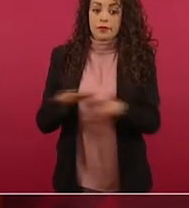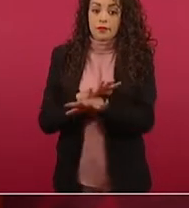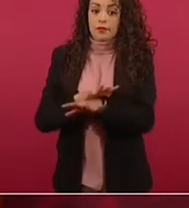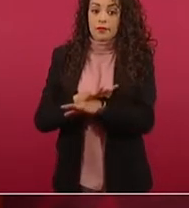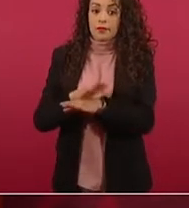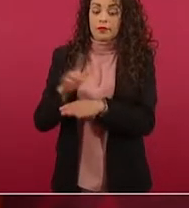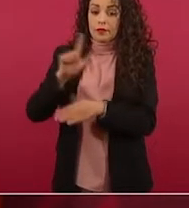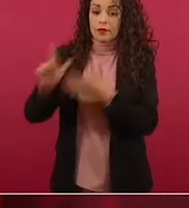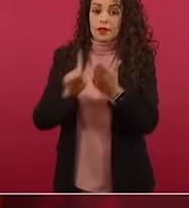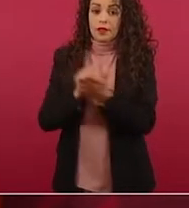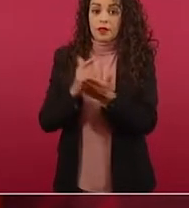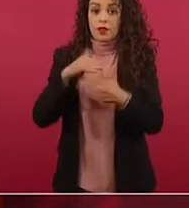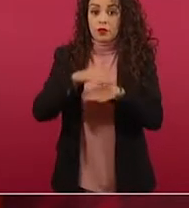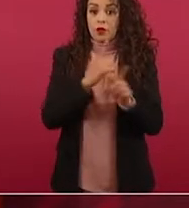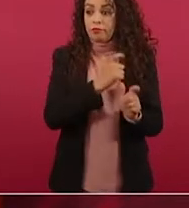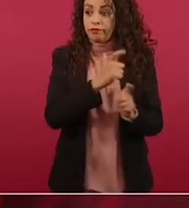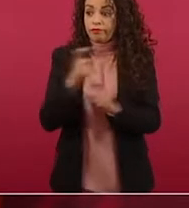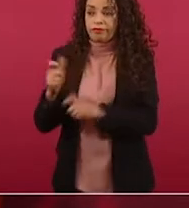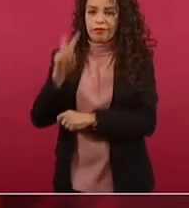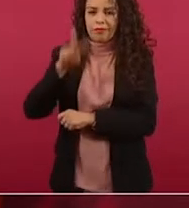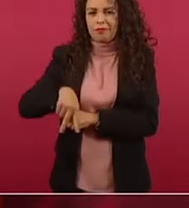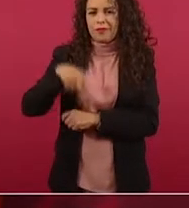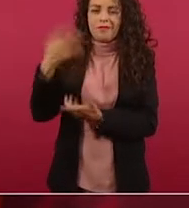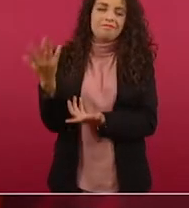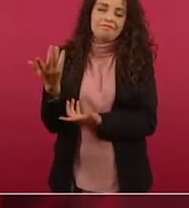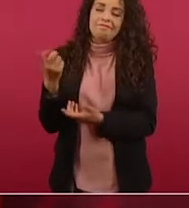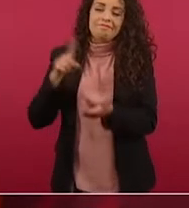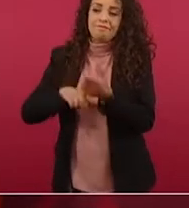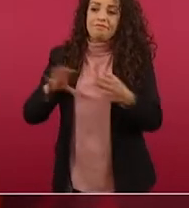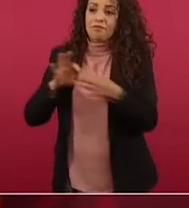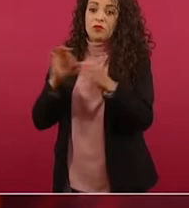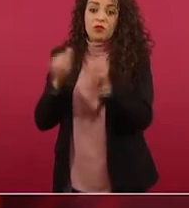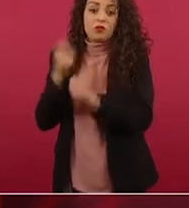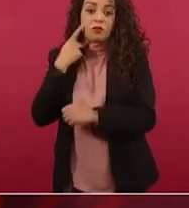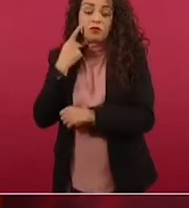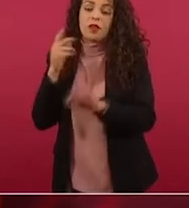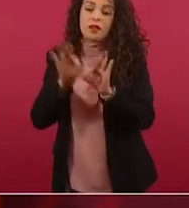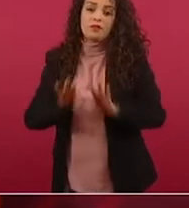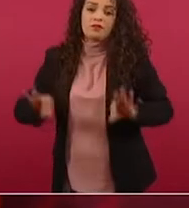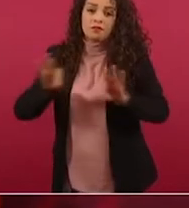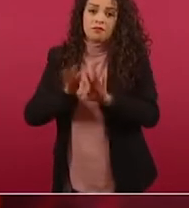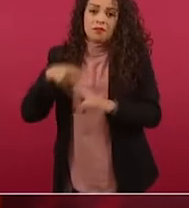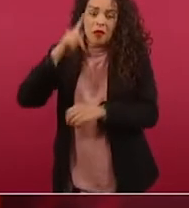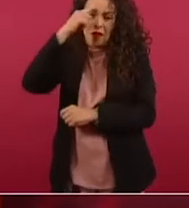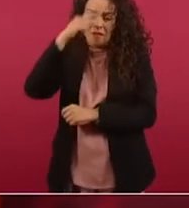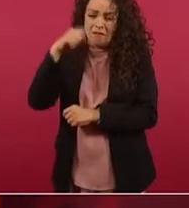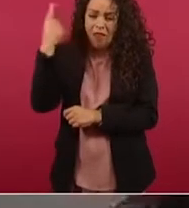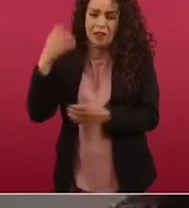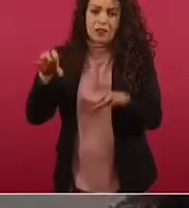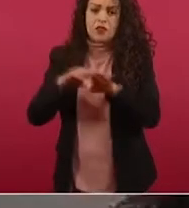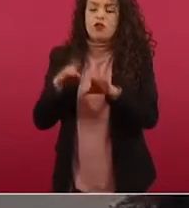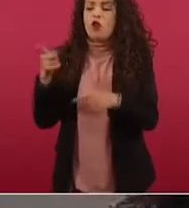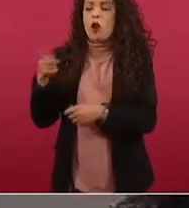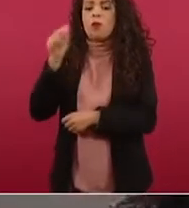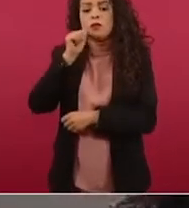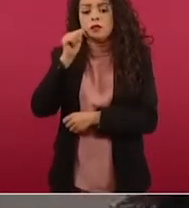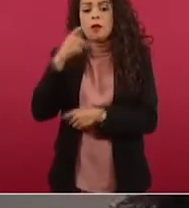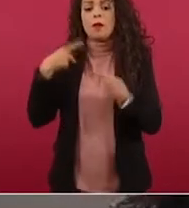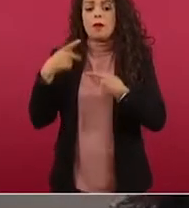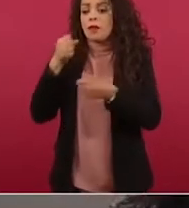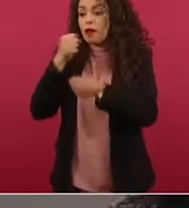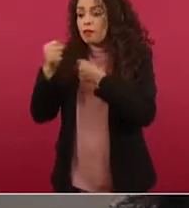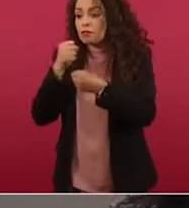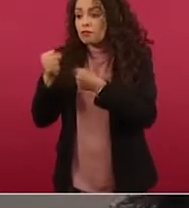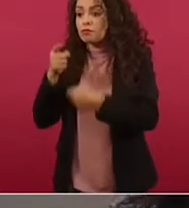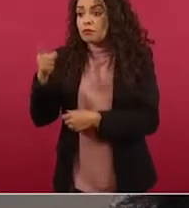¿Sabe que es fácil entrar en política? Pero es importante, es el centro de la cuestión. Es como los medios de comunicación quieren tratarlo. Es lo